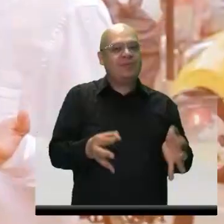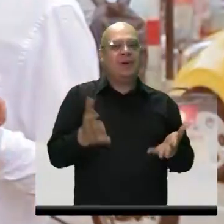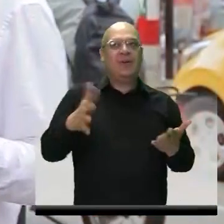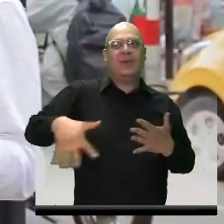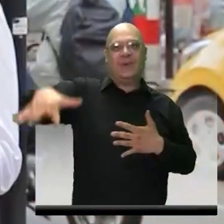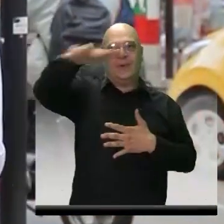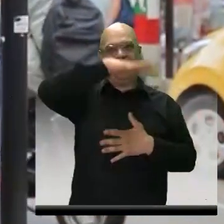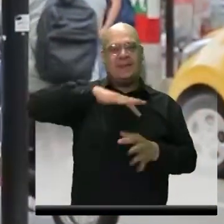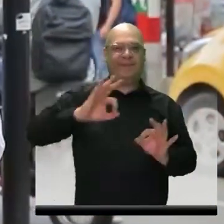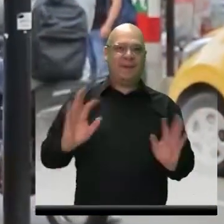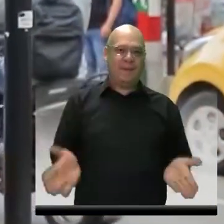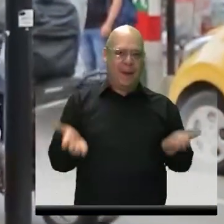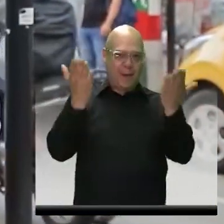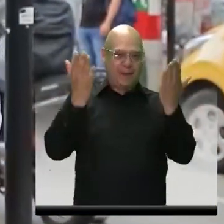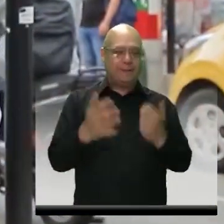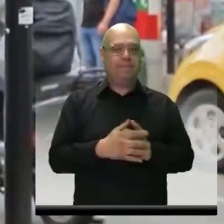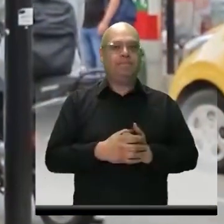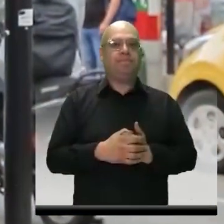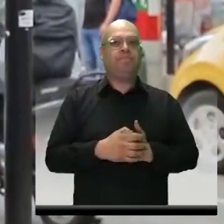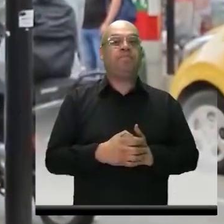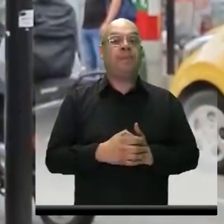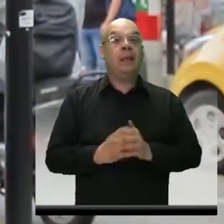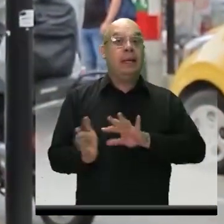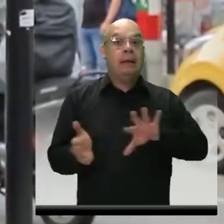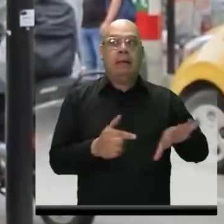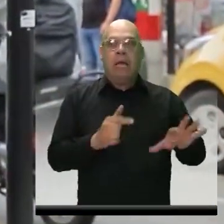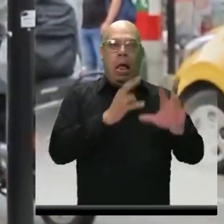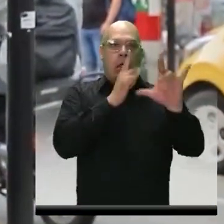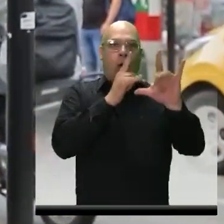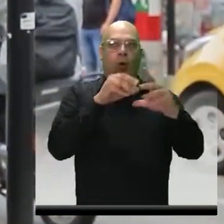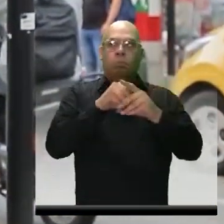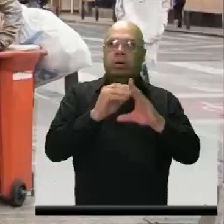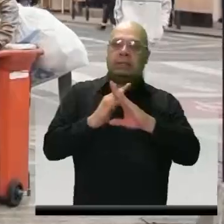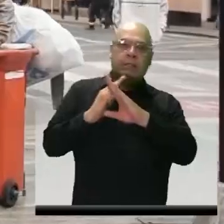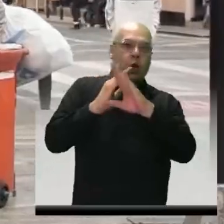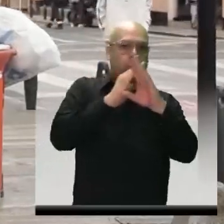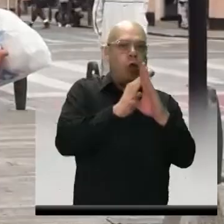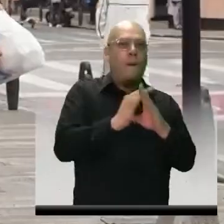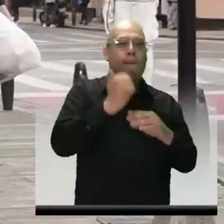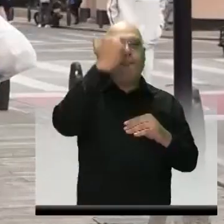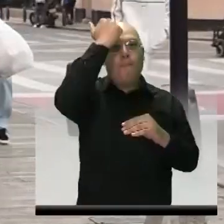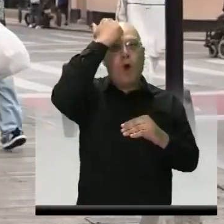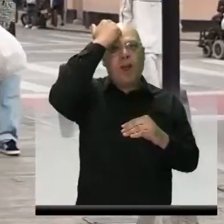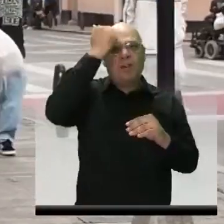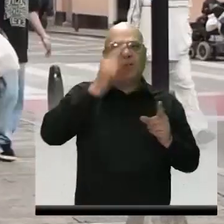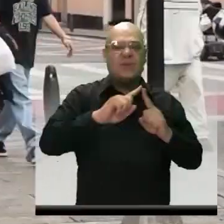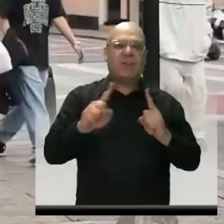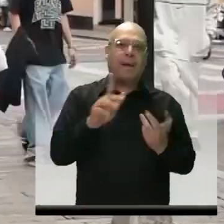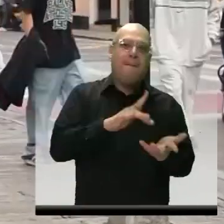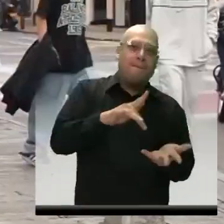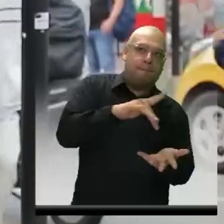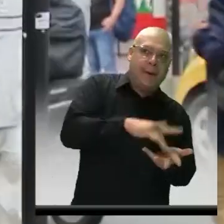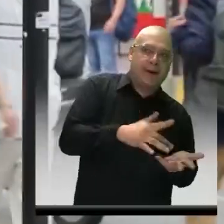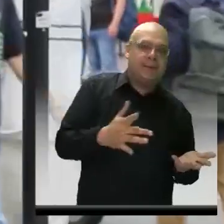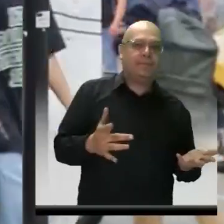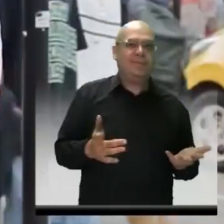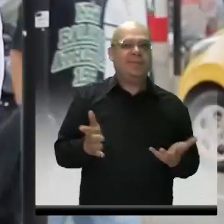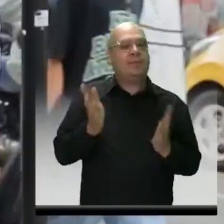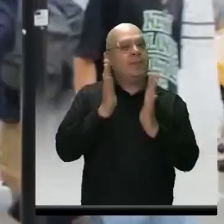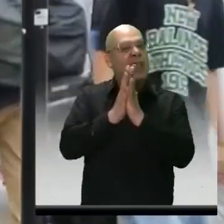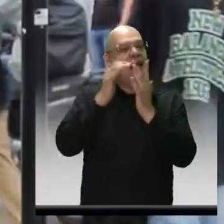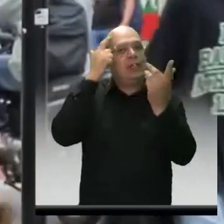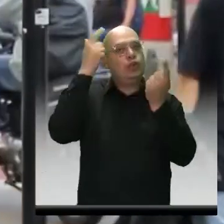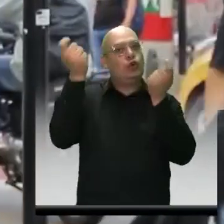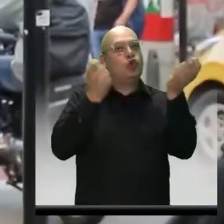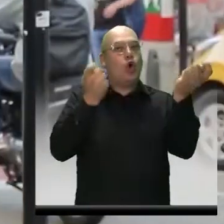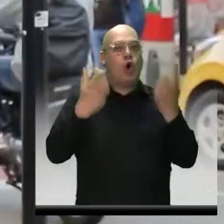Alde, es que Itago es una ciudad segura y la dinámica de la policía cambió. Aquí lo vemos en los parques, pero contemos la estrategia de convivencia,